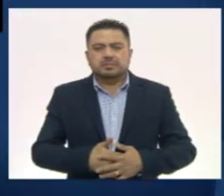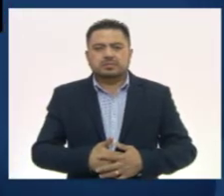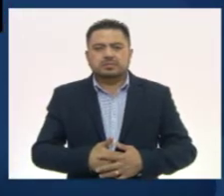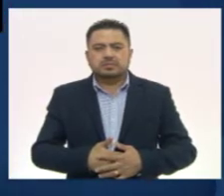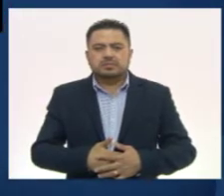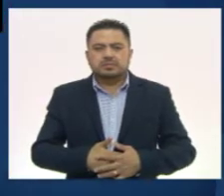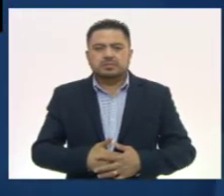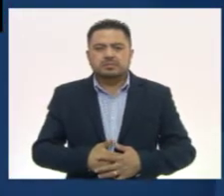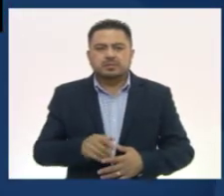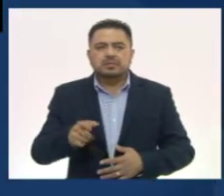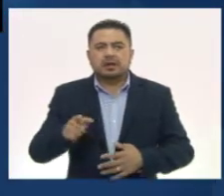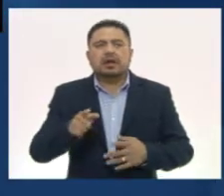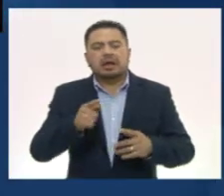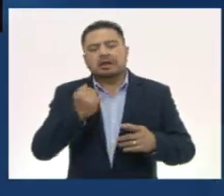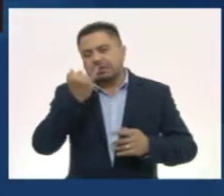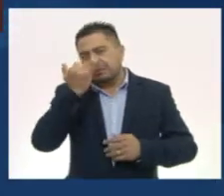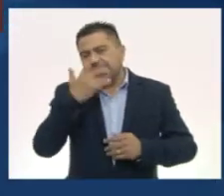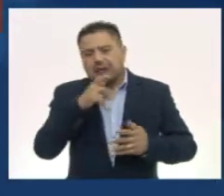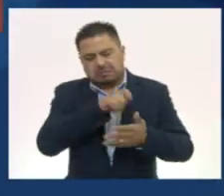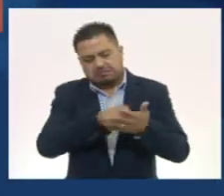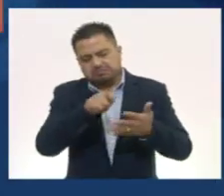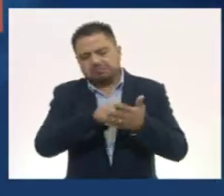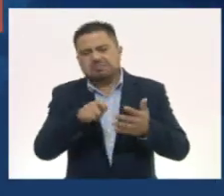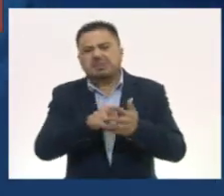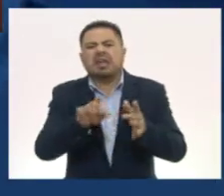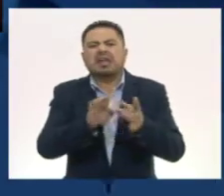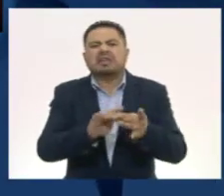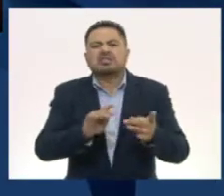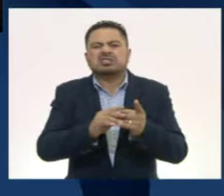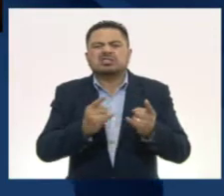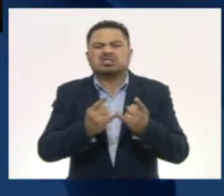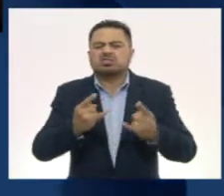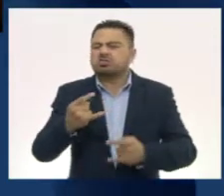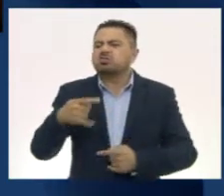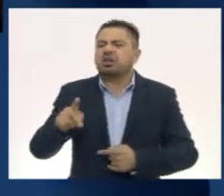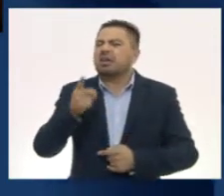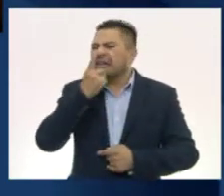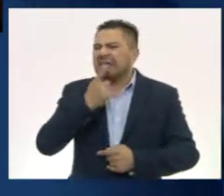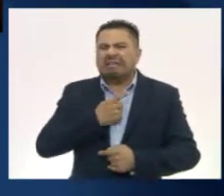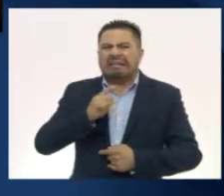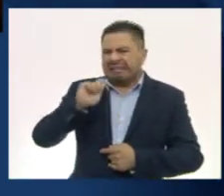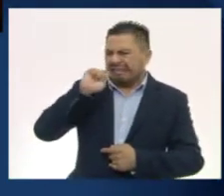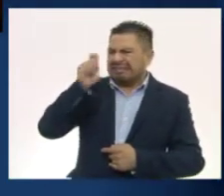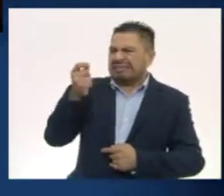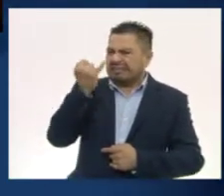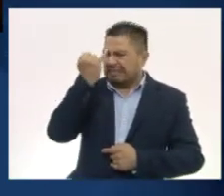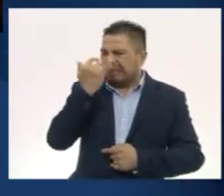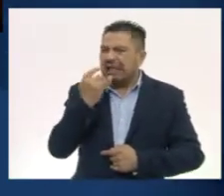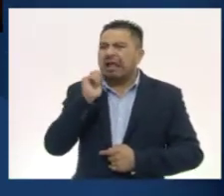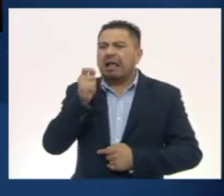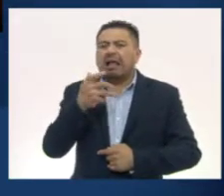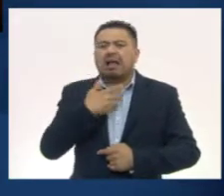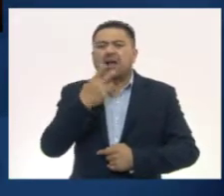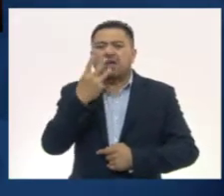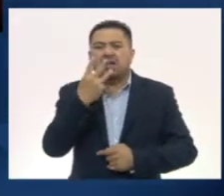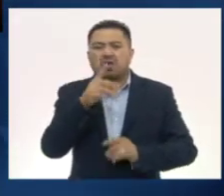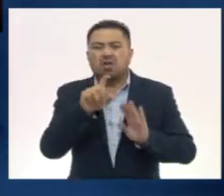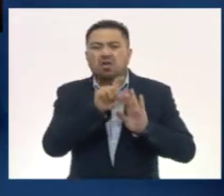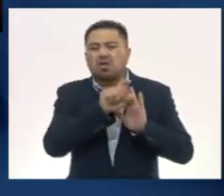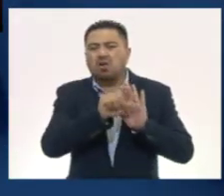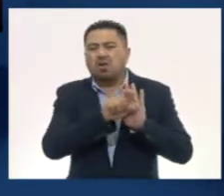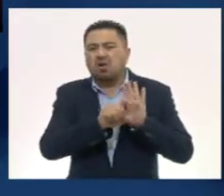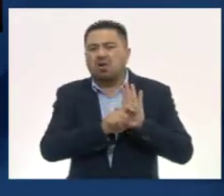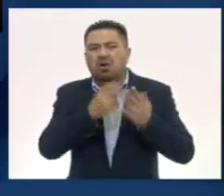Los escribas dibujaban glifos para contar su historia. ¿Qué nos dice este glifo? Tiene tres logogramas o